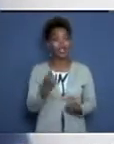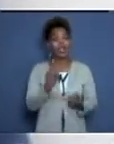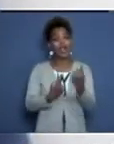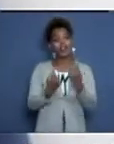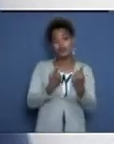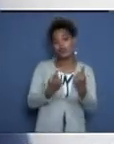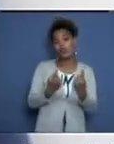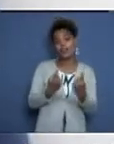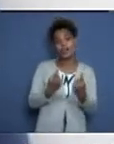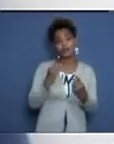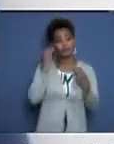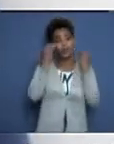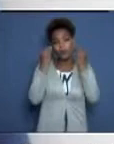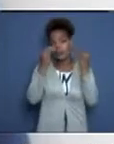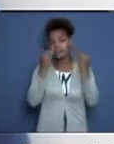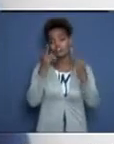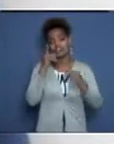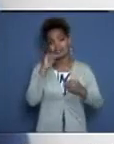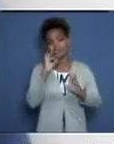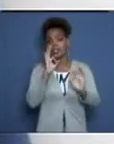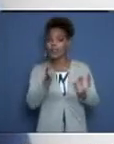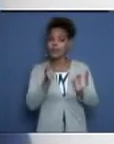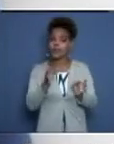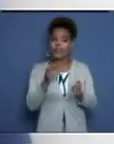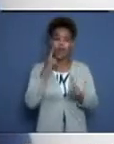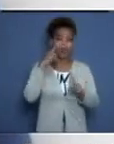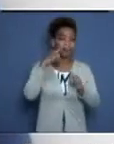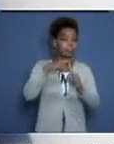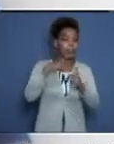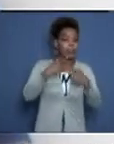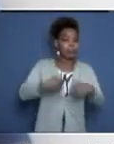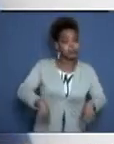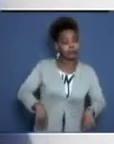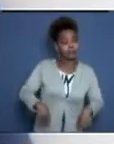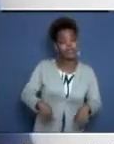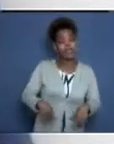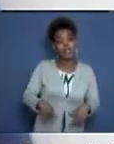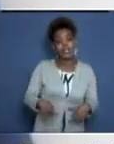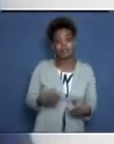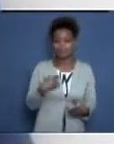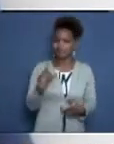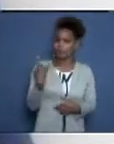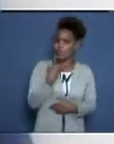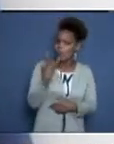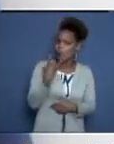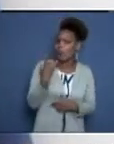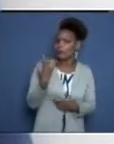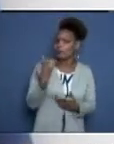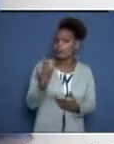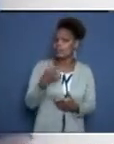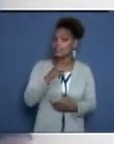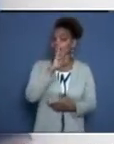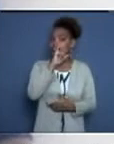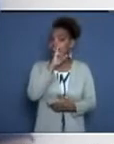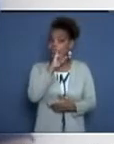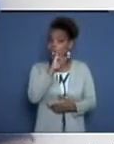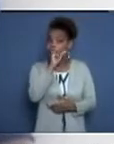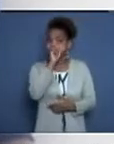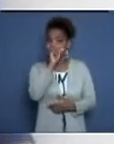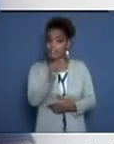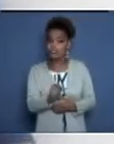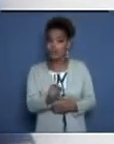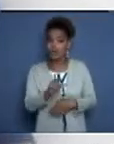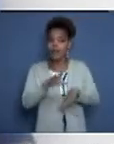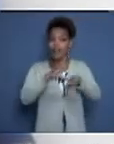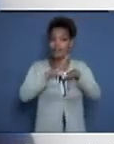insabores, algunas preocupaciones, algunos objetivos que no se cumplieron. Por cierto, llama la atención las seis lesiones en el atletismo. De